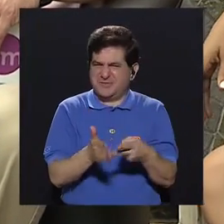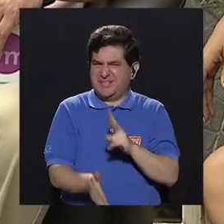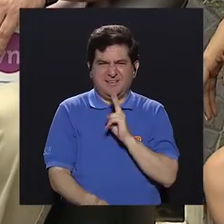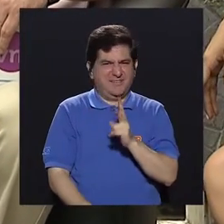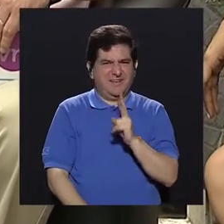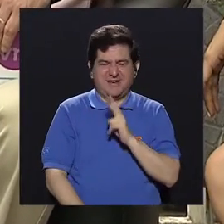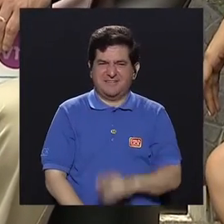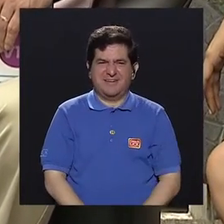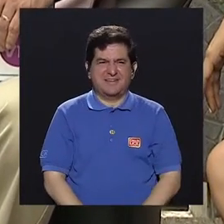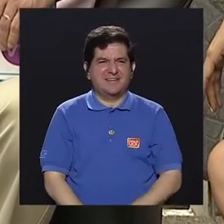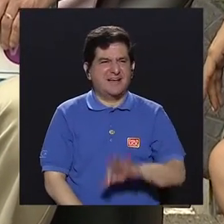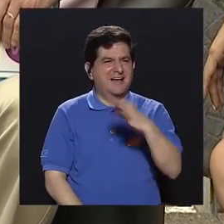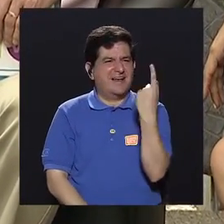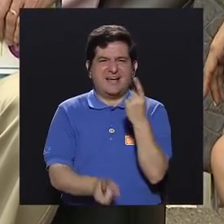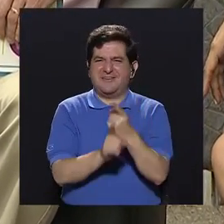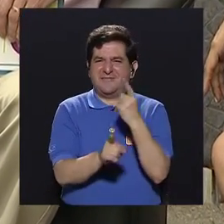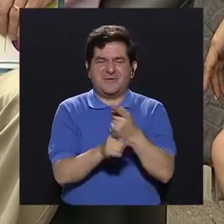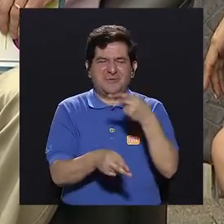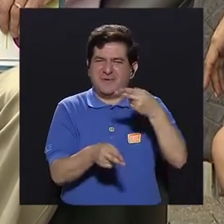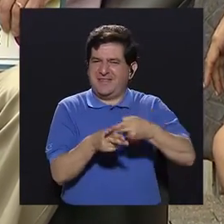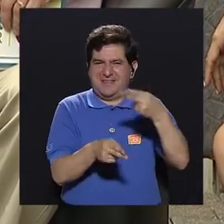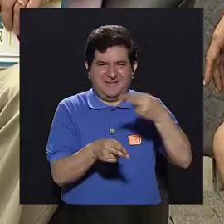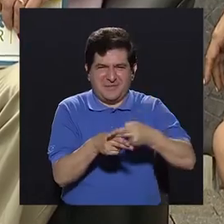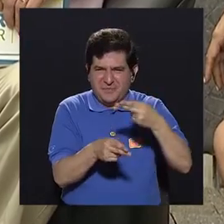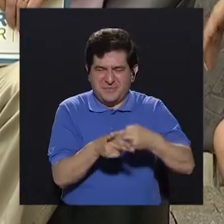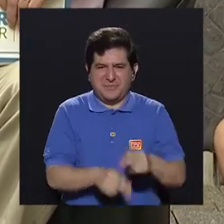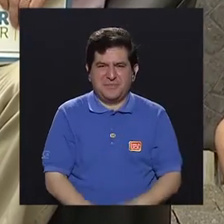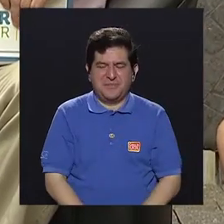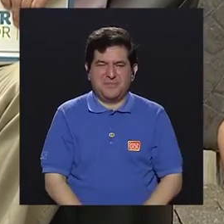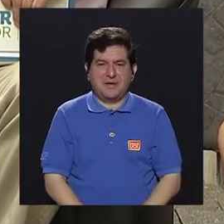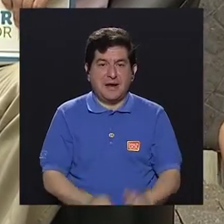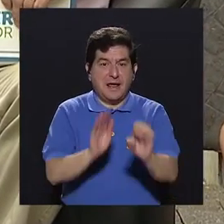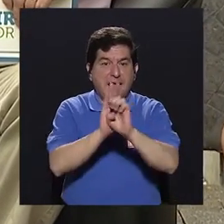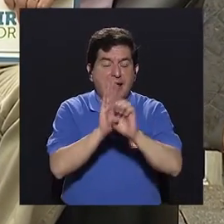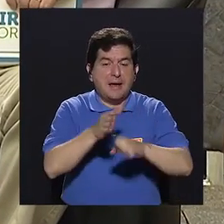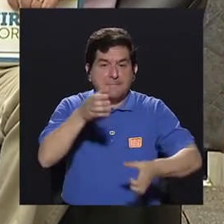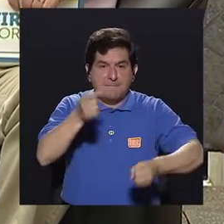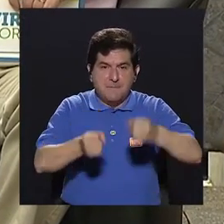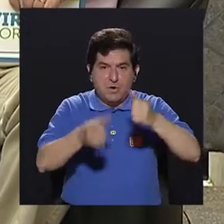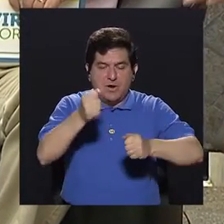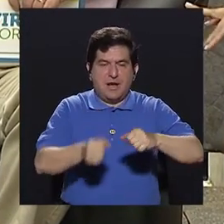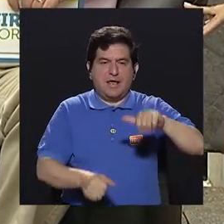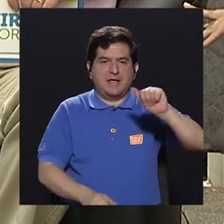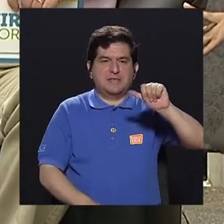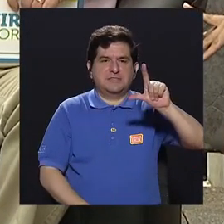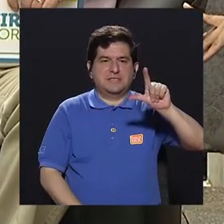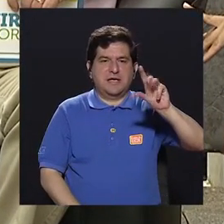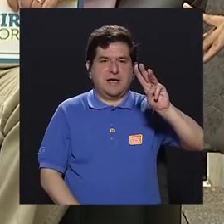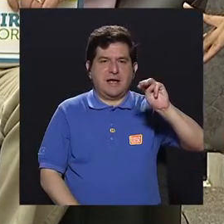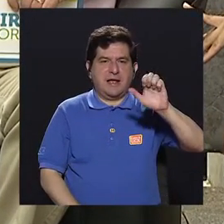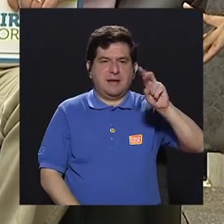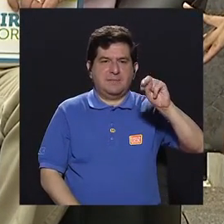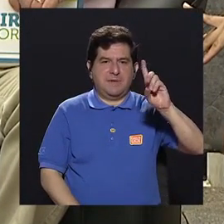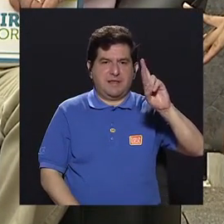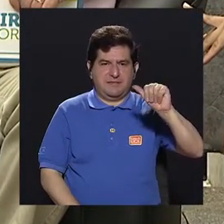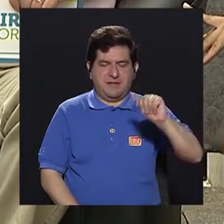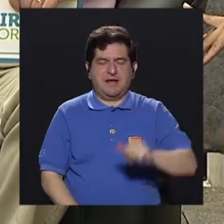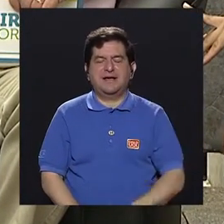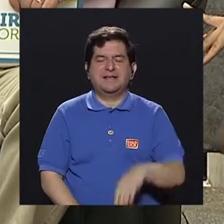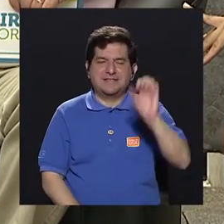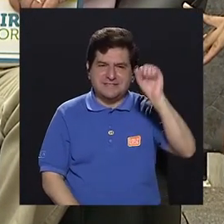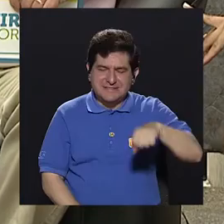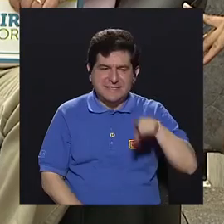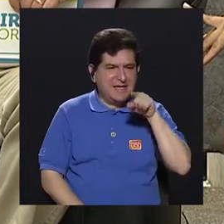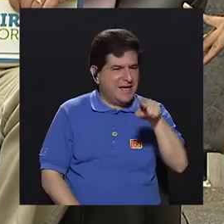forma adecuada de llamarle, pero… Como leche de almendra. Sí, como la leche de almendra, que en realidad no es